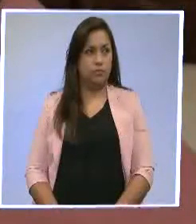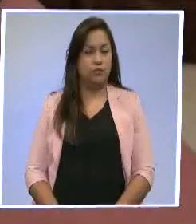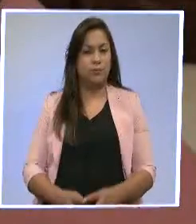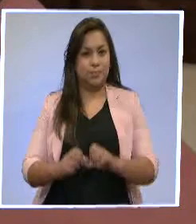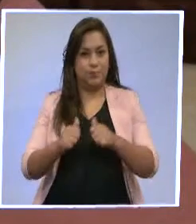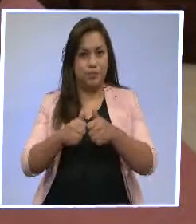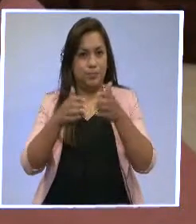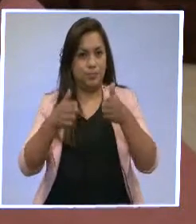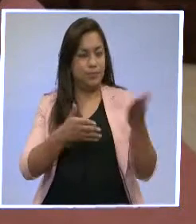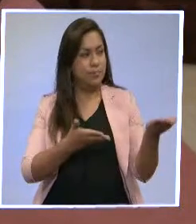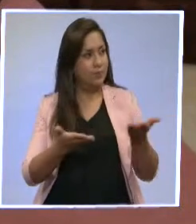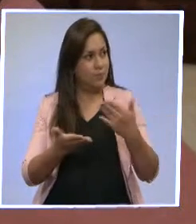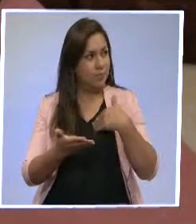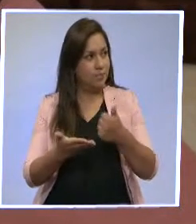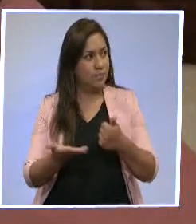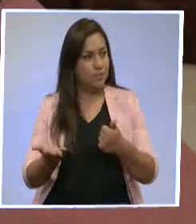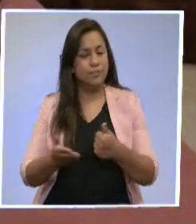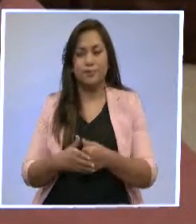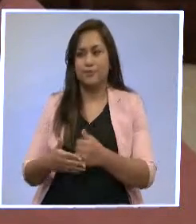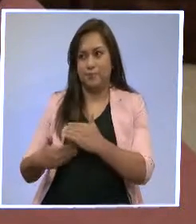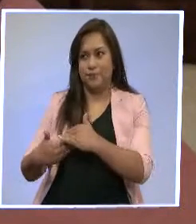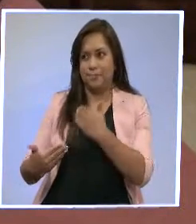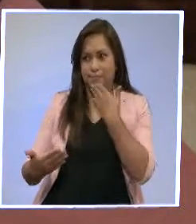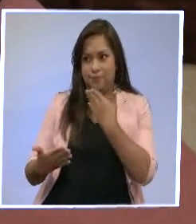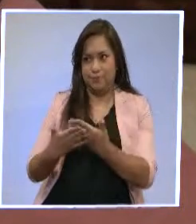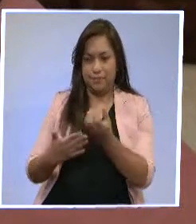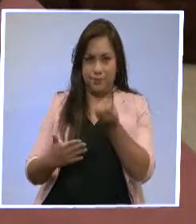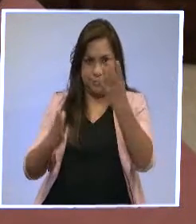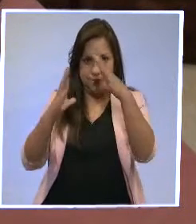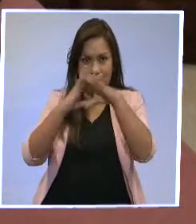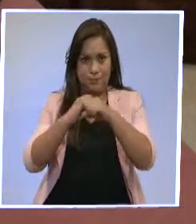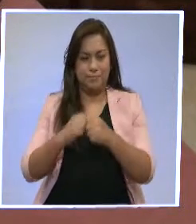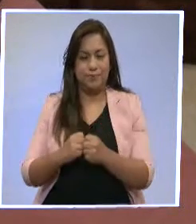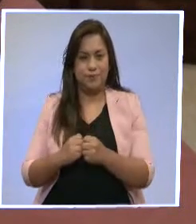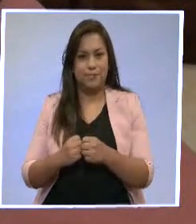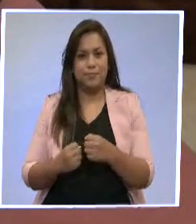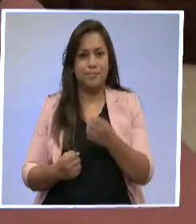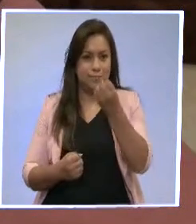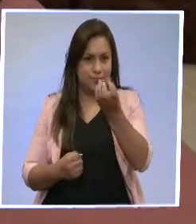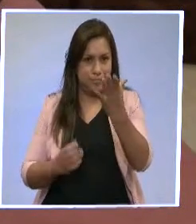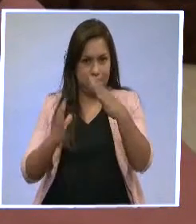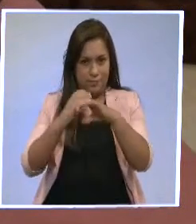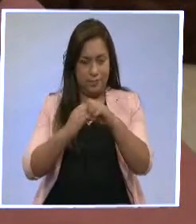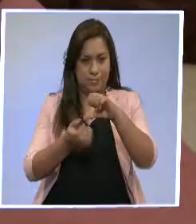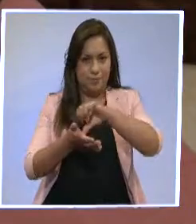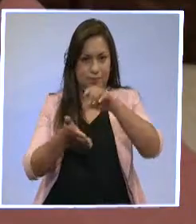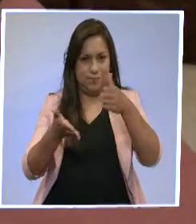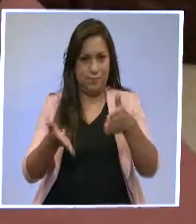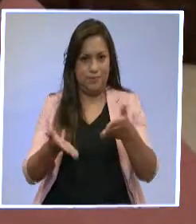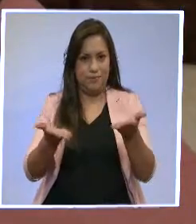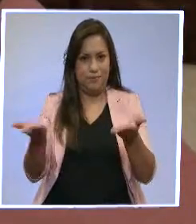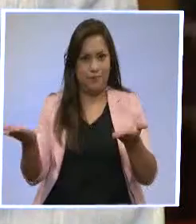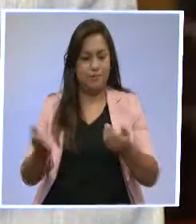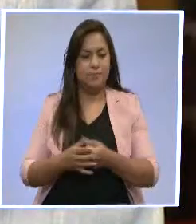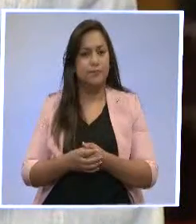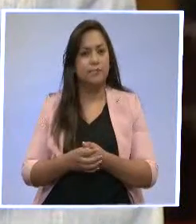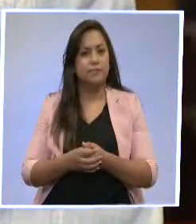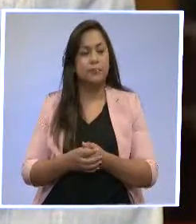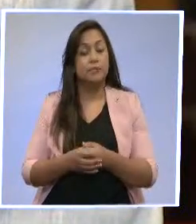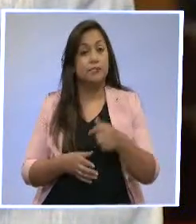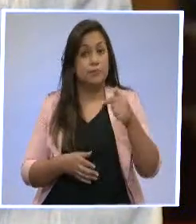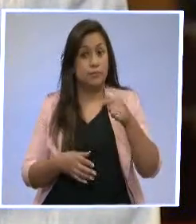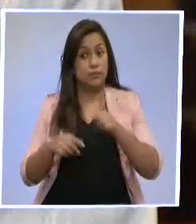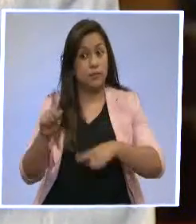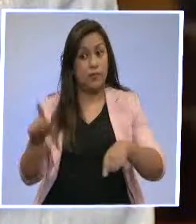Asambleísta, qué gusto que nos acompañe, bienvenido. Muy buenas noches a ustedes, buenas noches pueblo ecuatoriano. En estas horas, algunos voceros de la comunidad